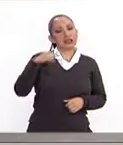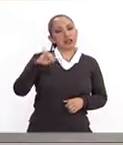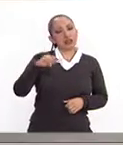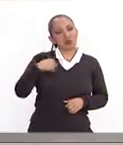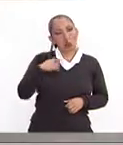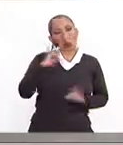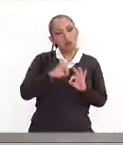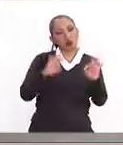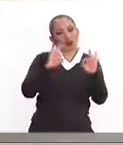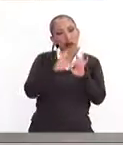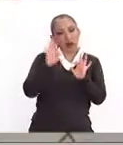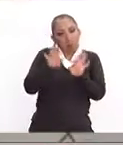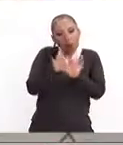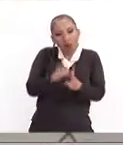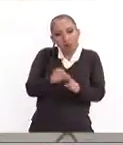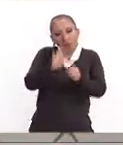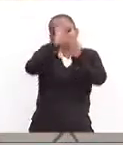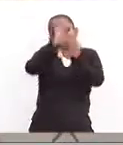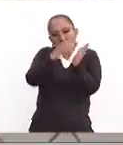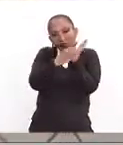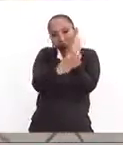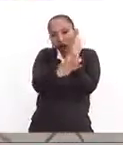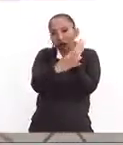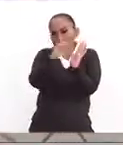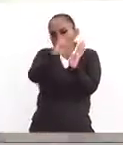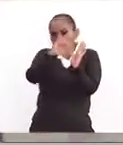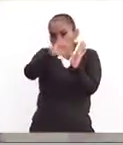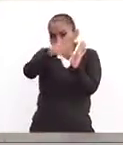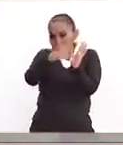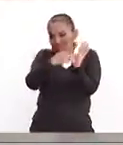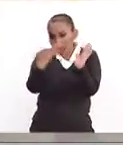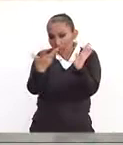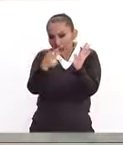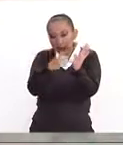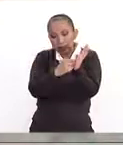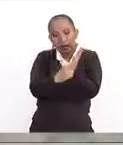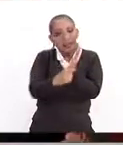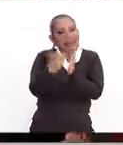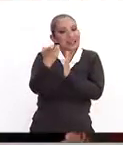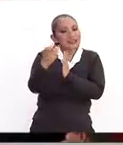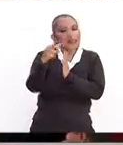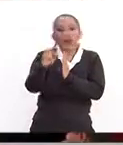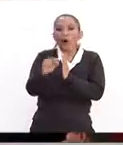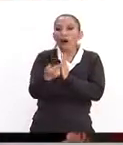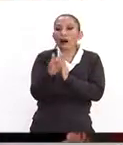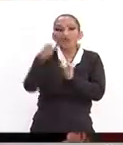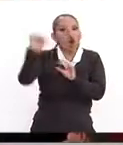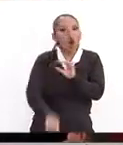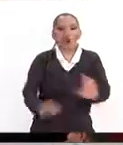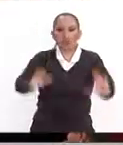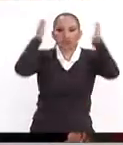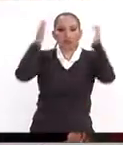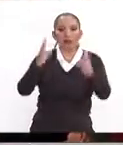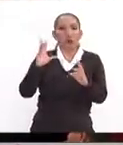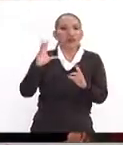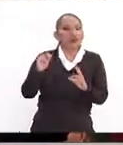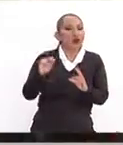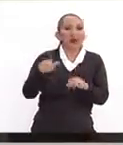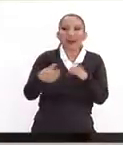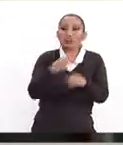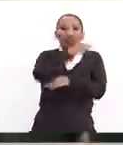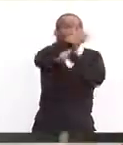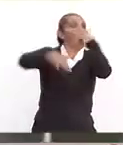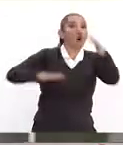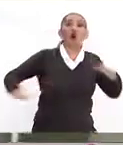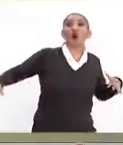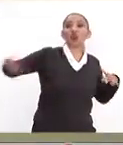importante resaltar, que la Corte también lo ha hecho, es que esto no es en automático, esto es, no es todos los